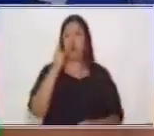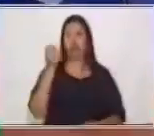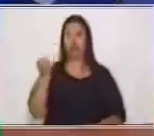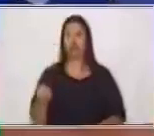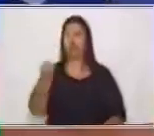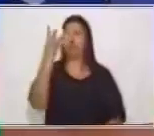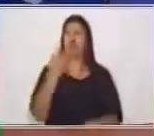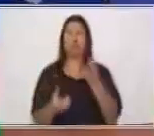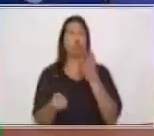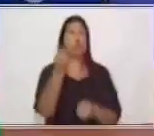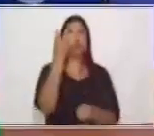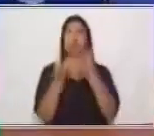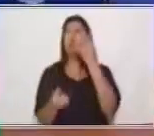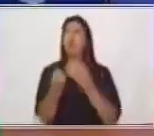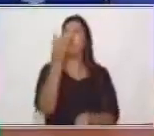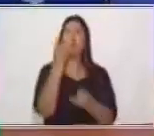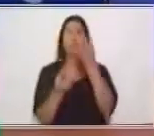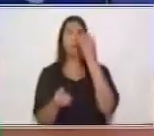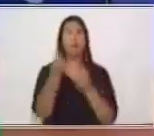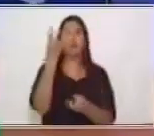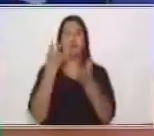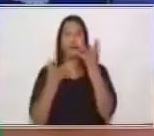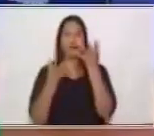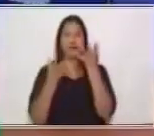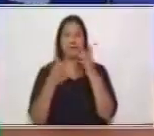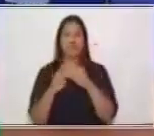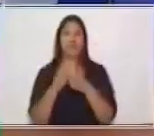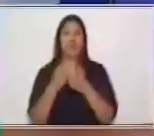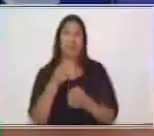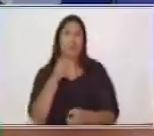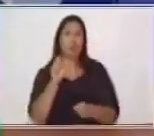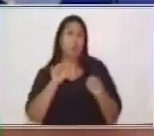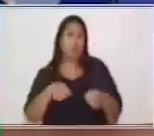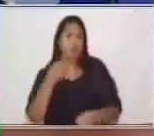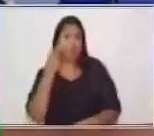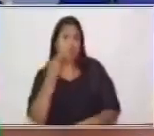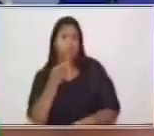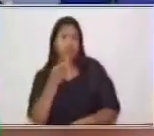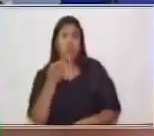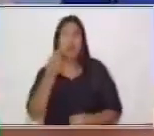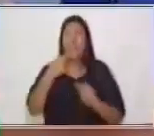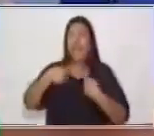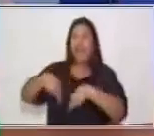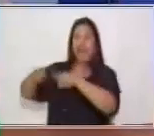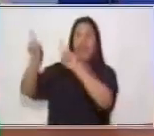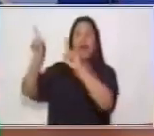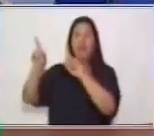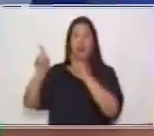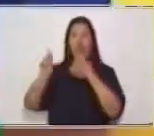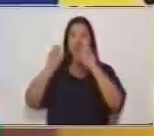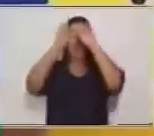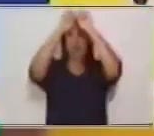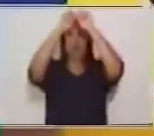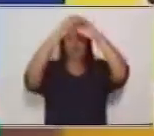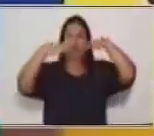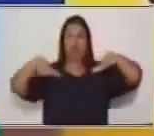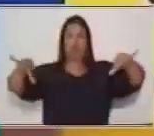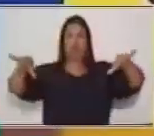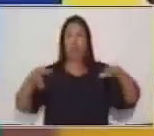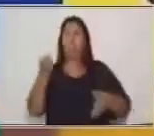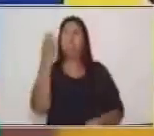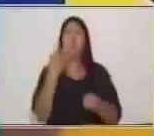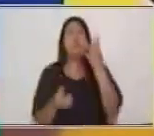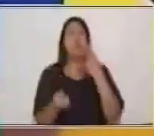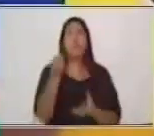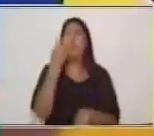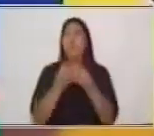¿verdad? Entonces, tú puedes ir pensando que estos niños fueron al circo, ¿verdad? Y están viendo al malabarista. Y